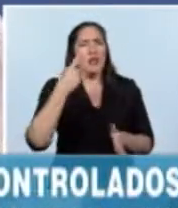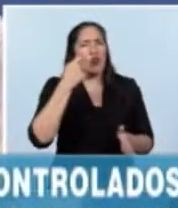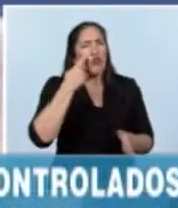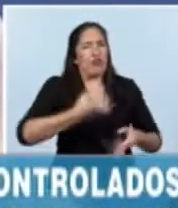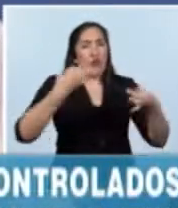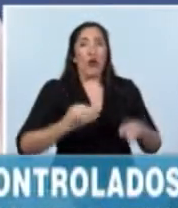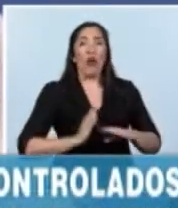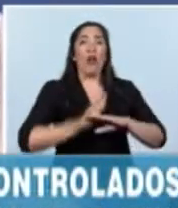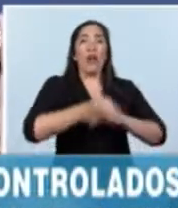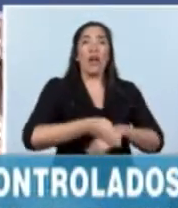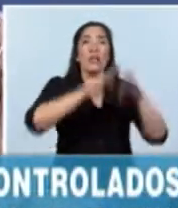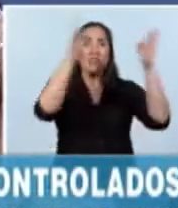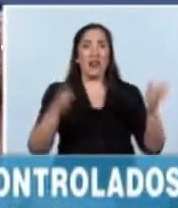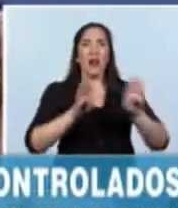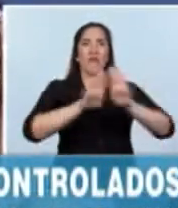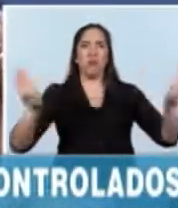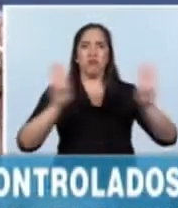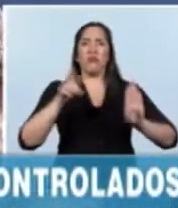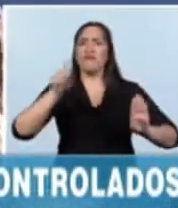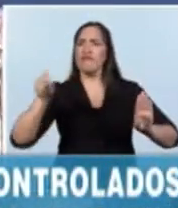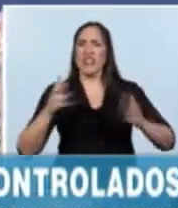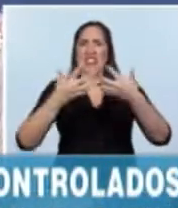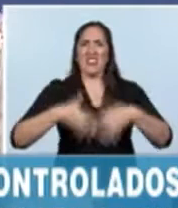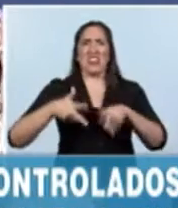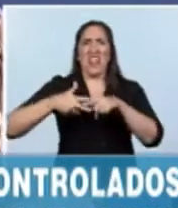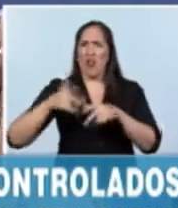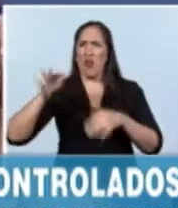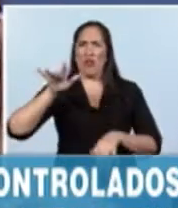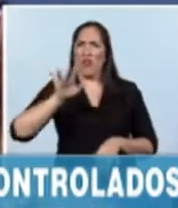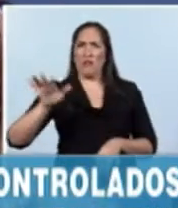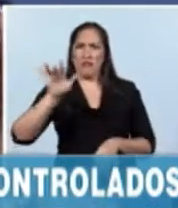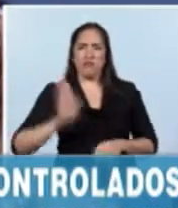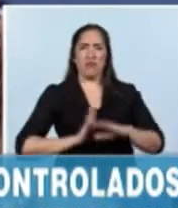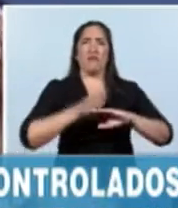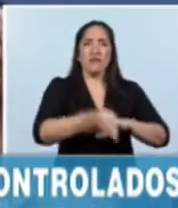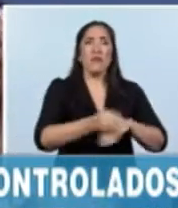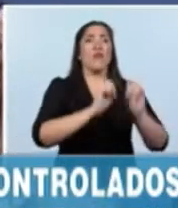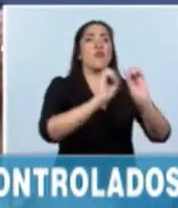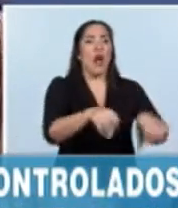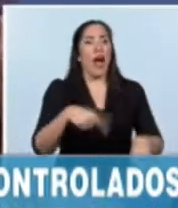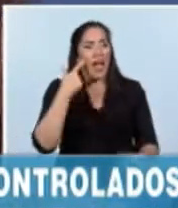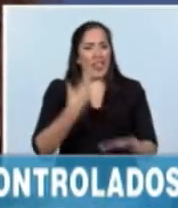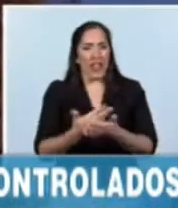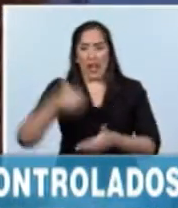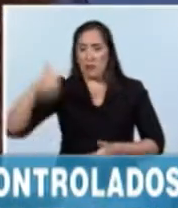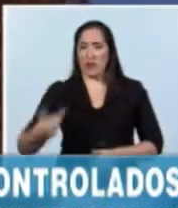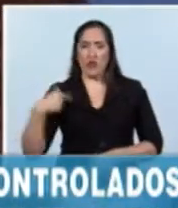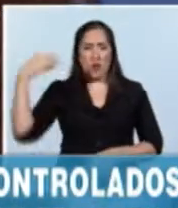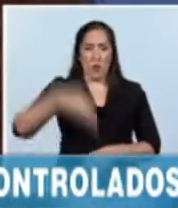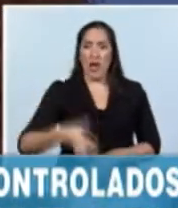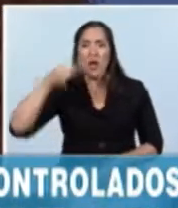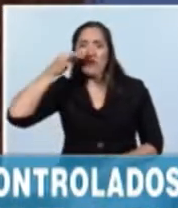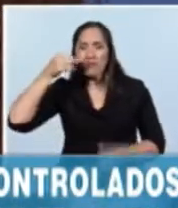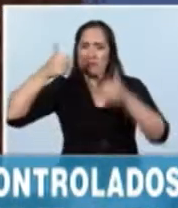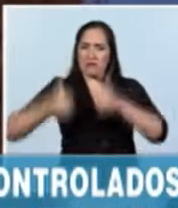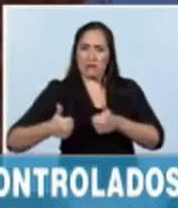ingresar a cada una de las salas, está totalmente tecnificado, se destruyen en el momento y ante la vista de la persona que viene a